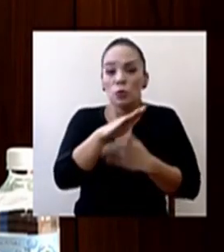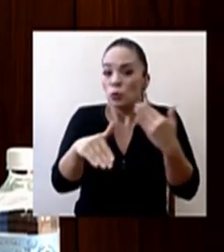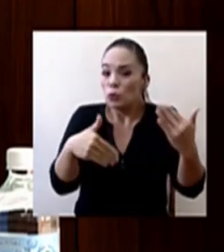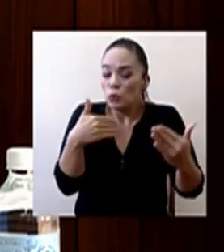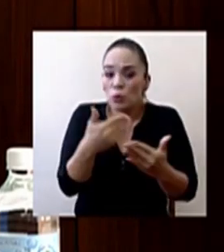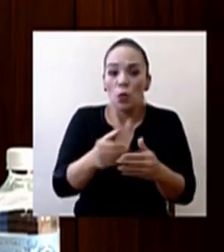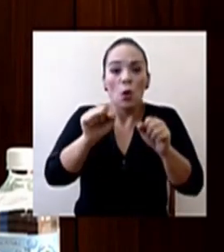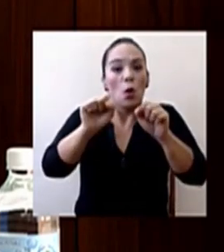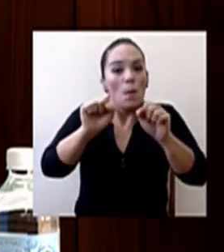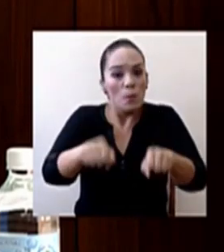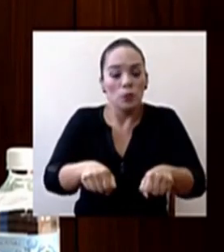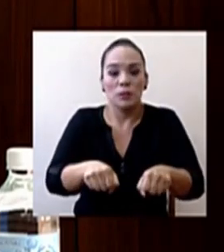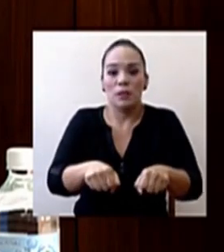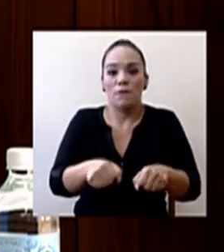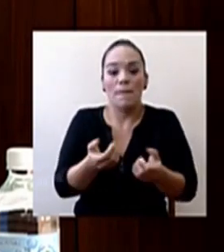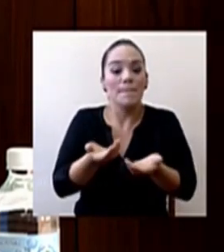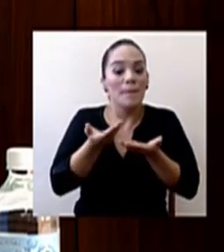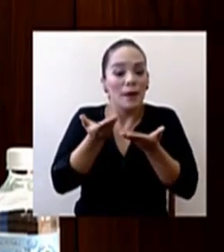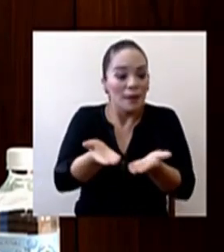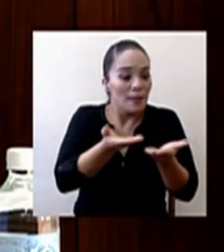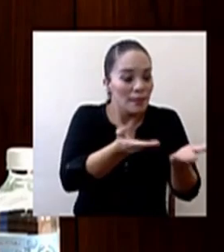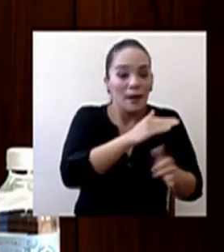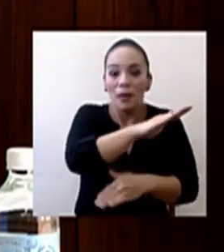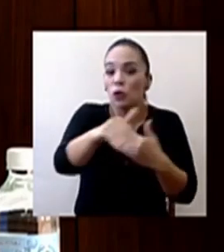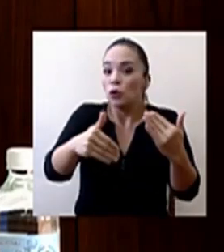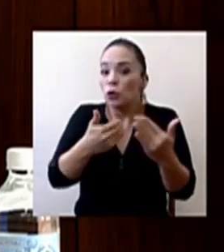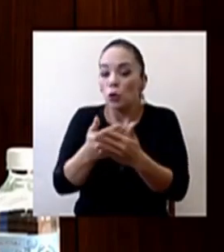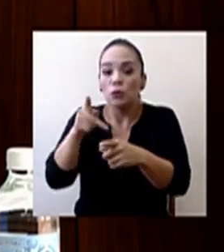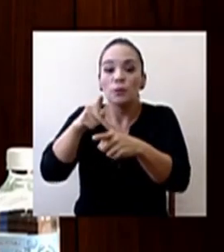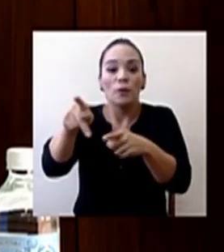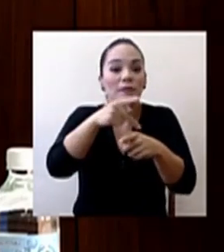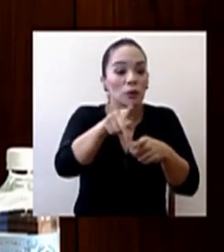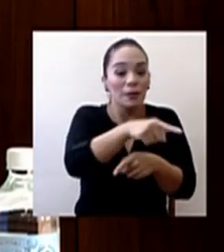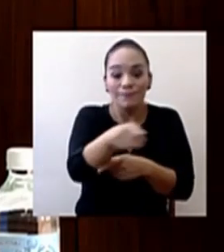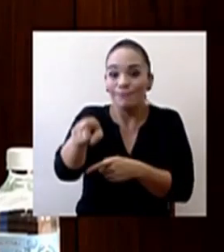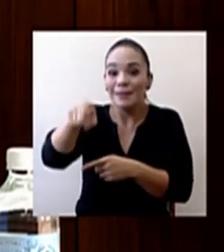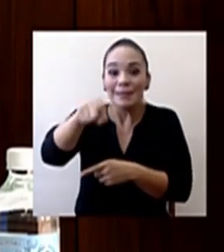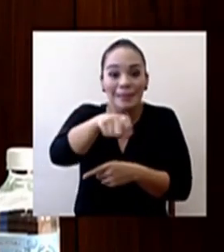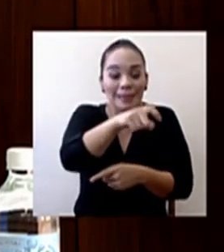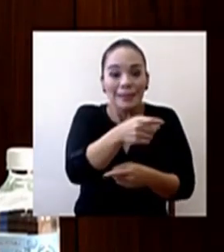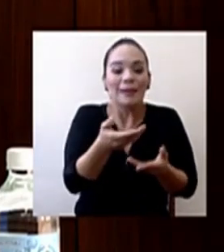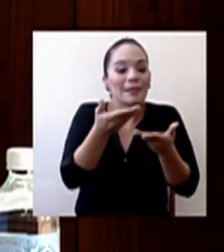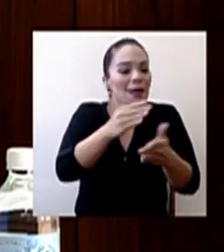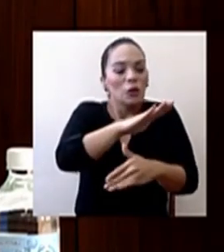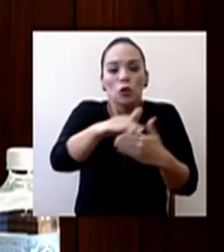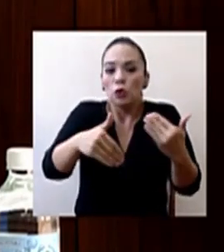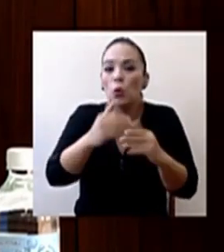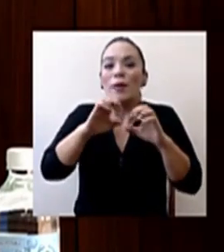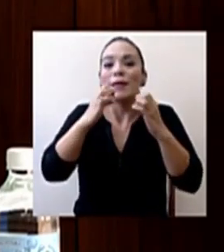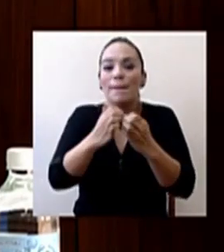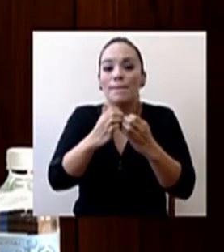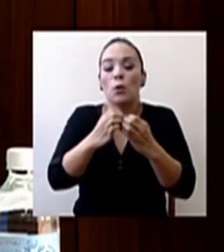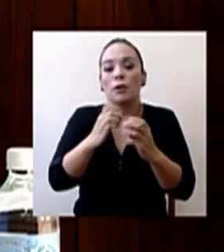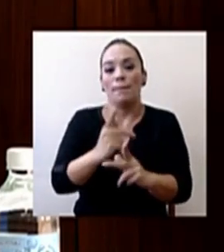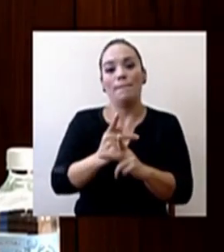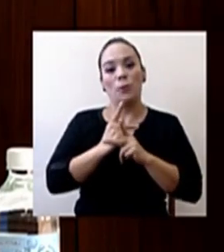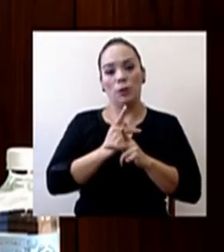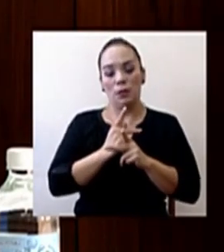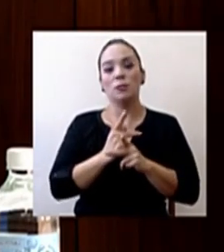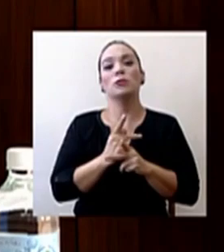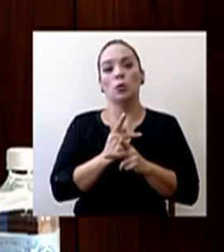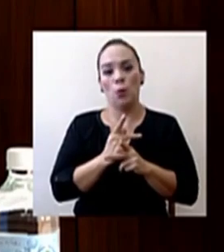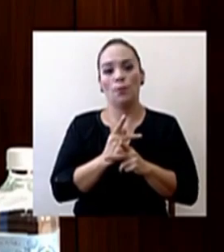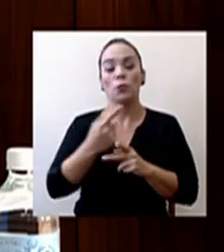todo lo posible por dotar a todos los profesionales que lo requieran del equipo de protección personal. Estamos